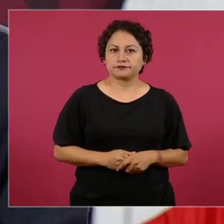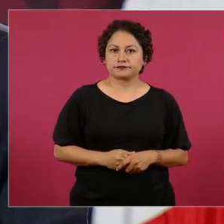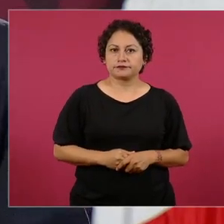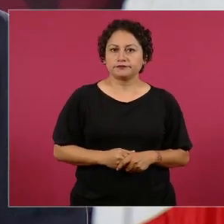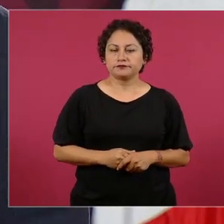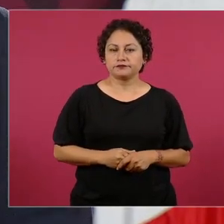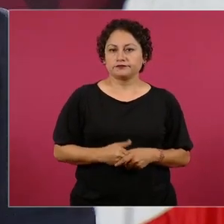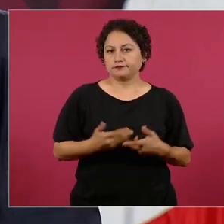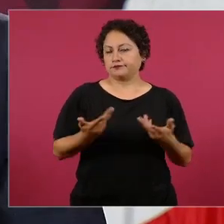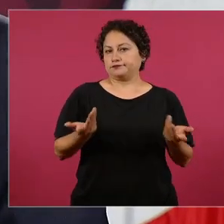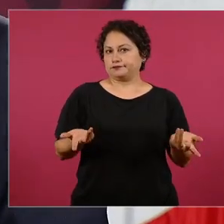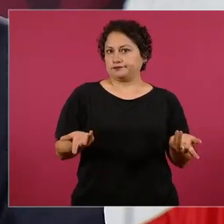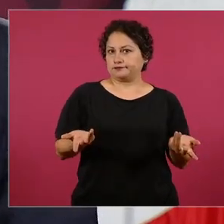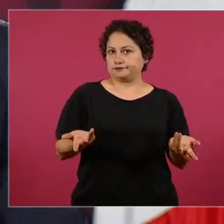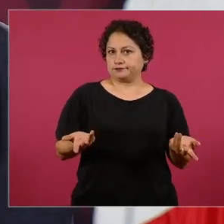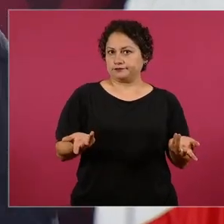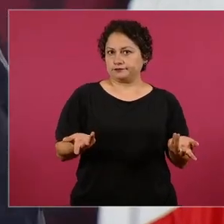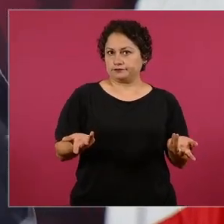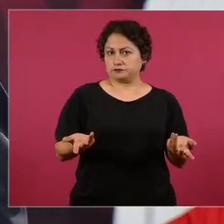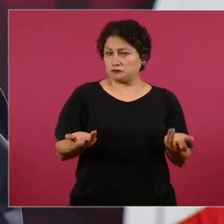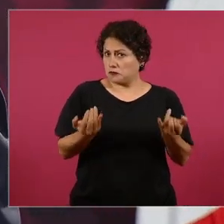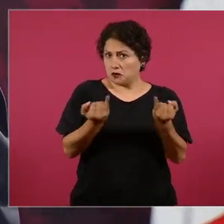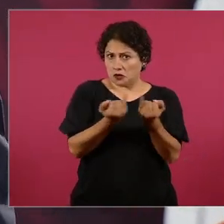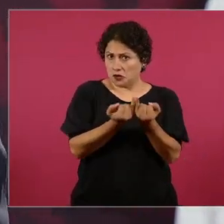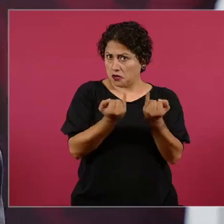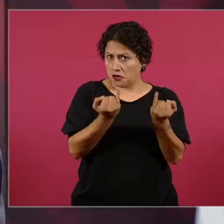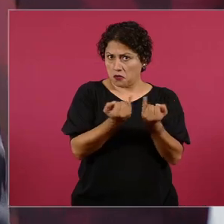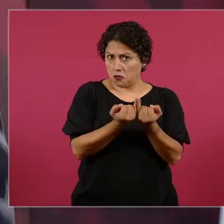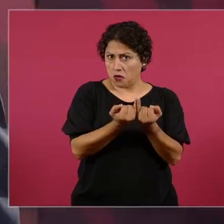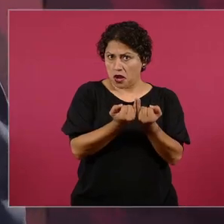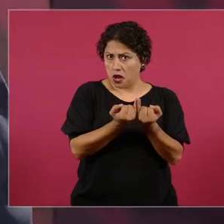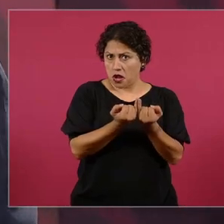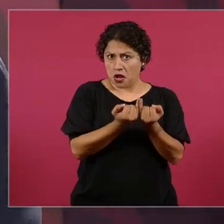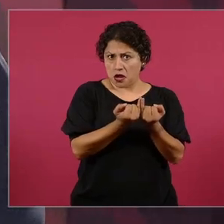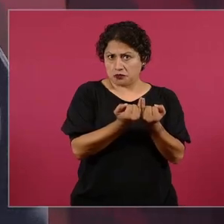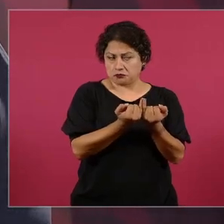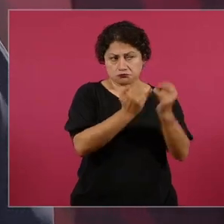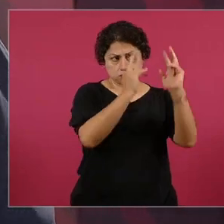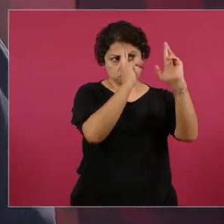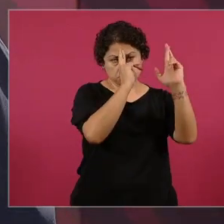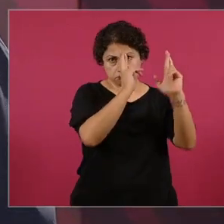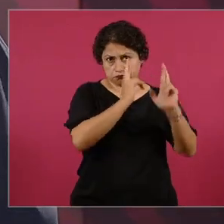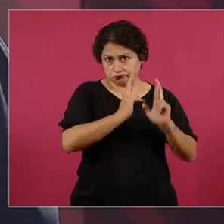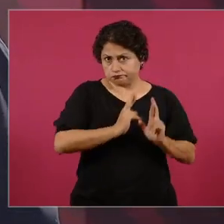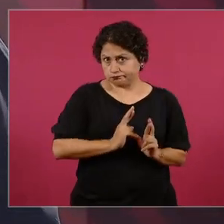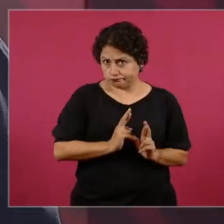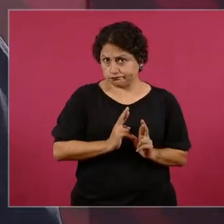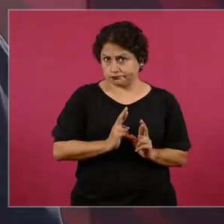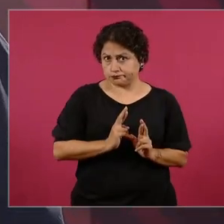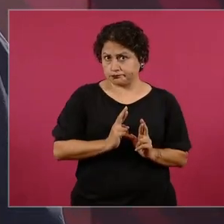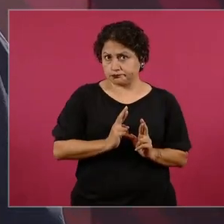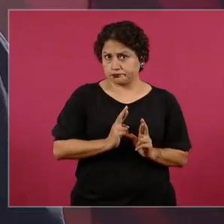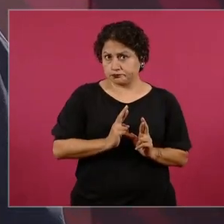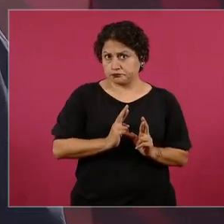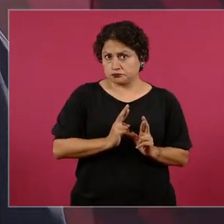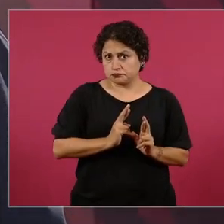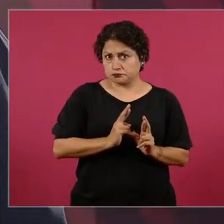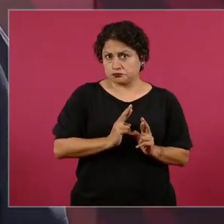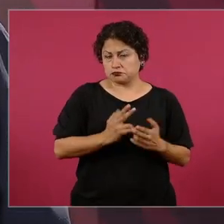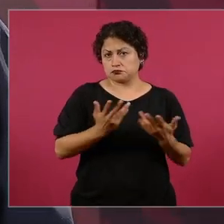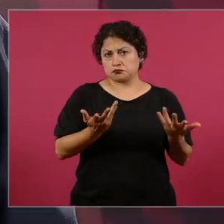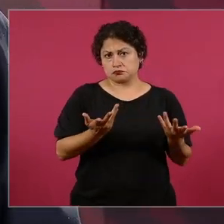entonces queremos que sean respetuosos que hay una relación